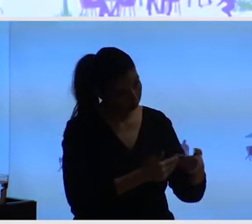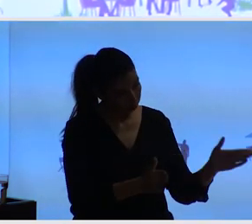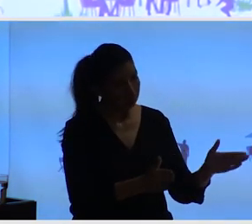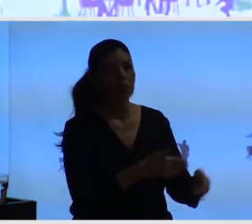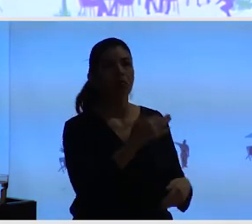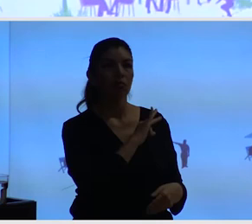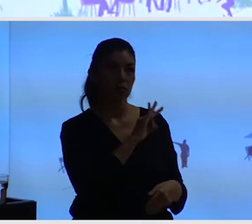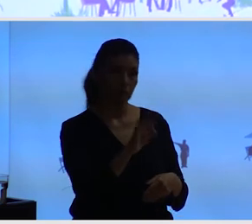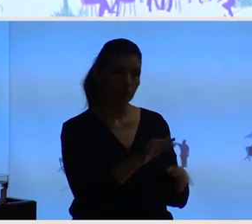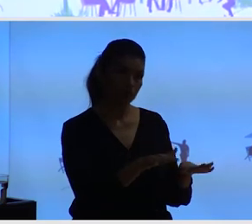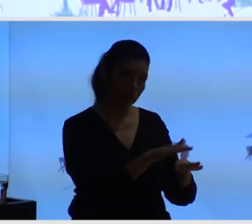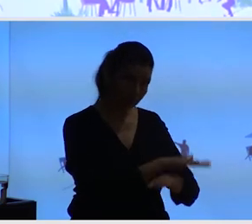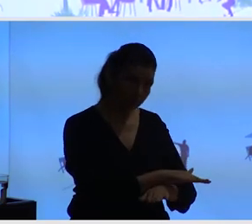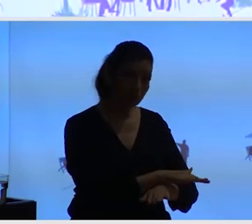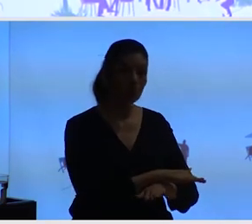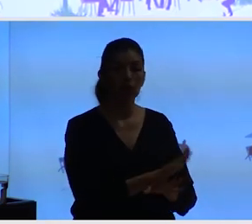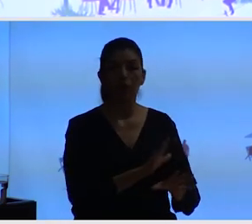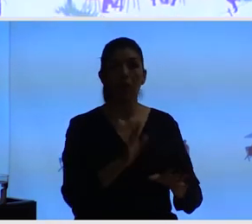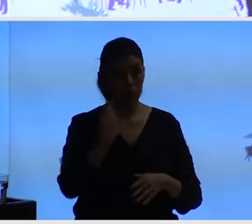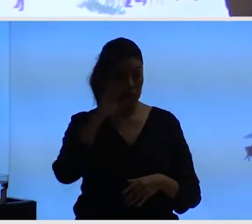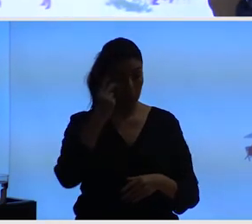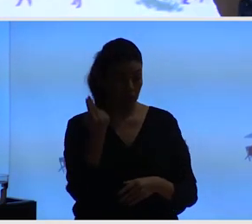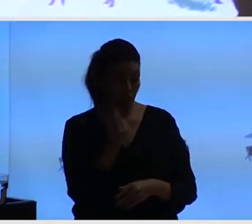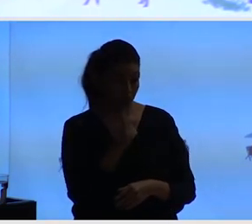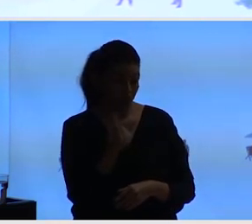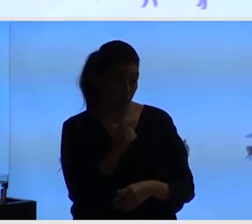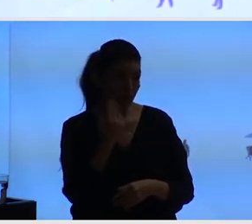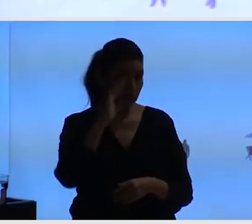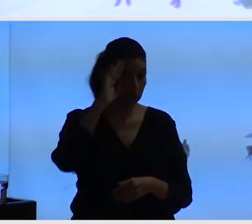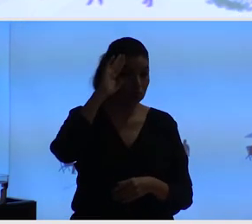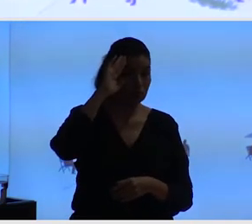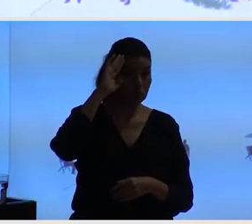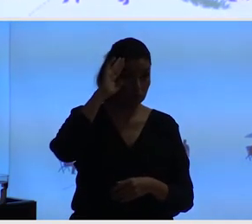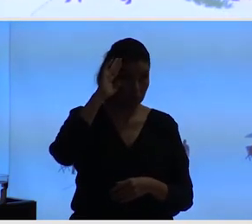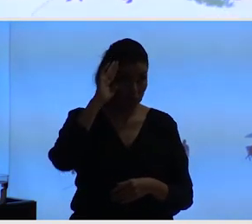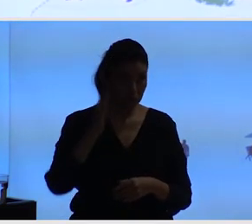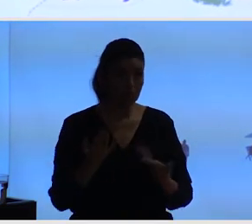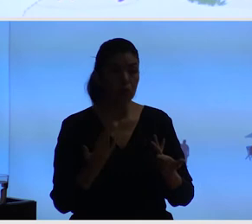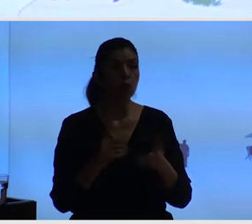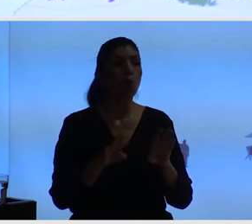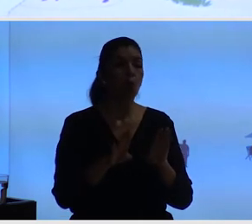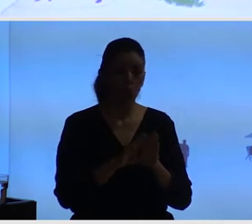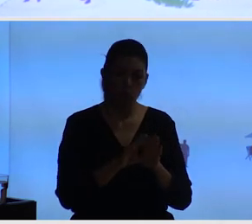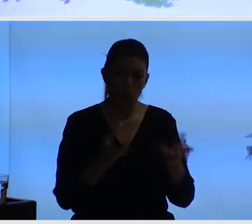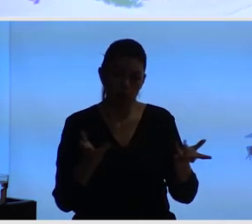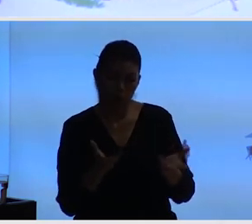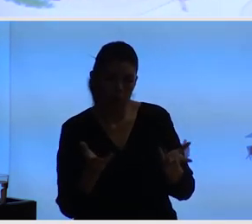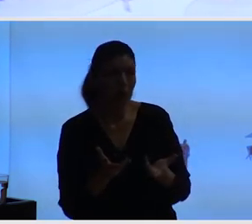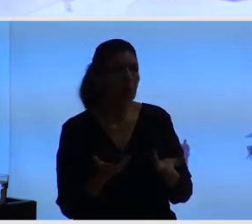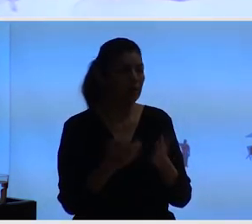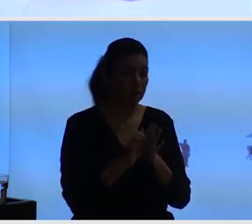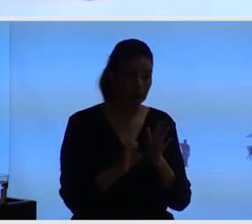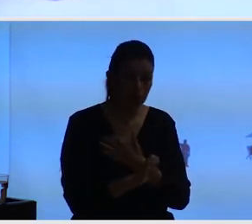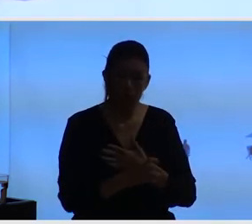que has hecho un ajuste, una inversión más grande, vuelves a medir, te encuentras en la situación de poder entrar en este ciclo iterativo. Y cuando lo